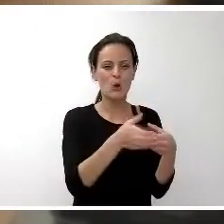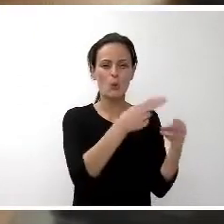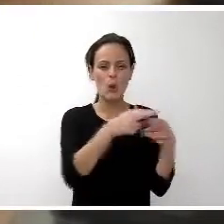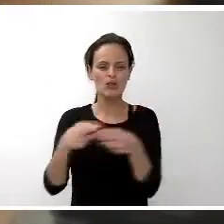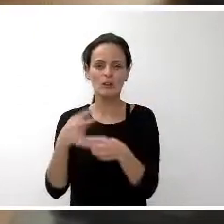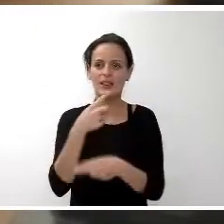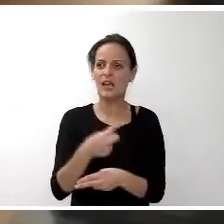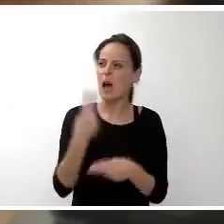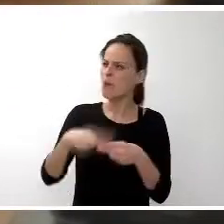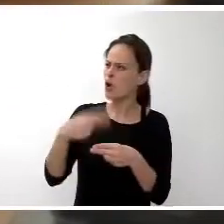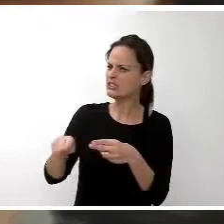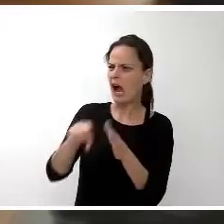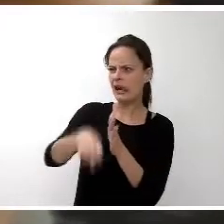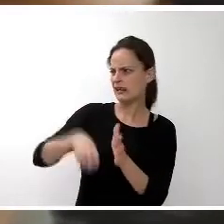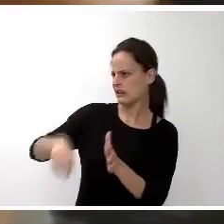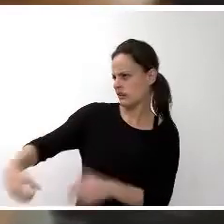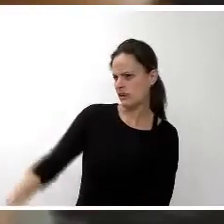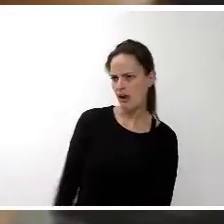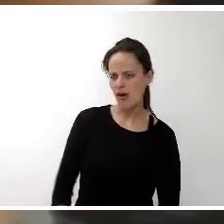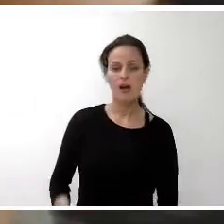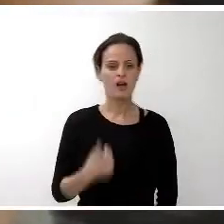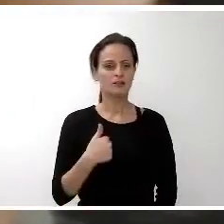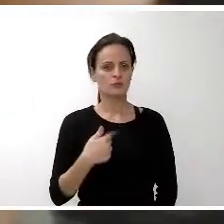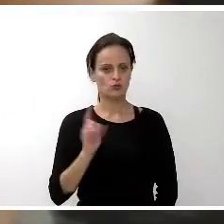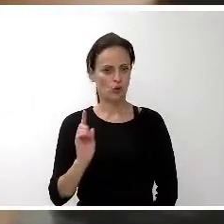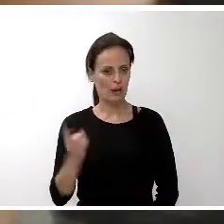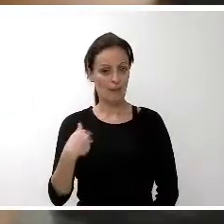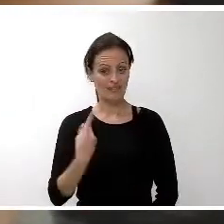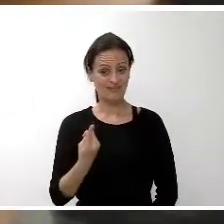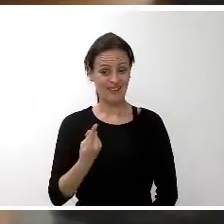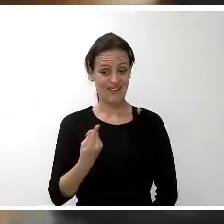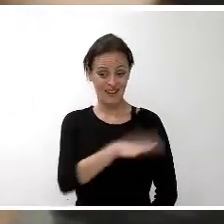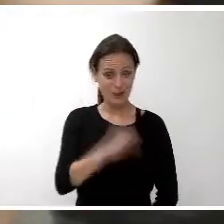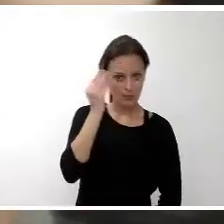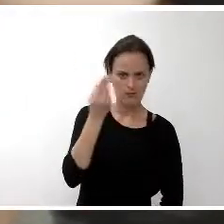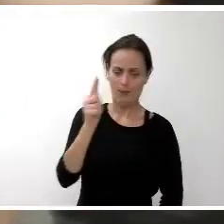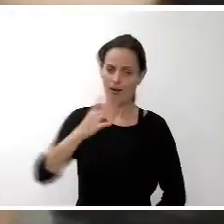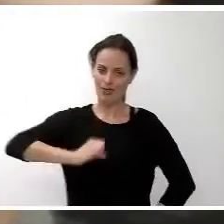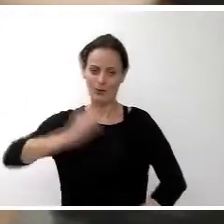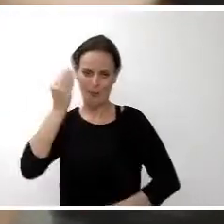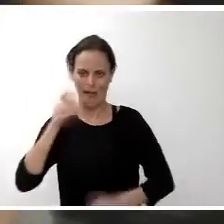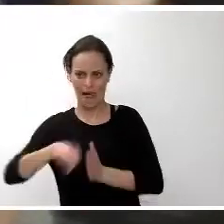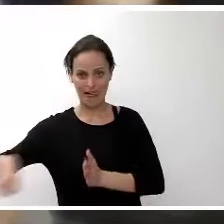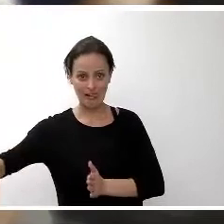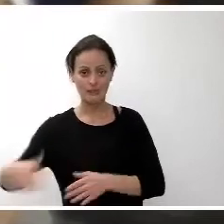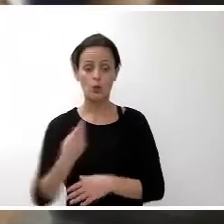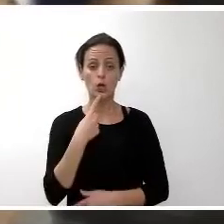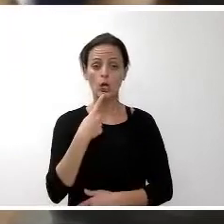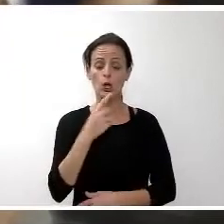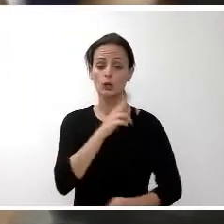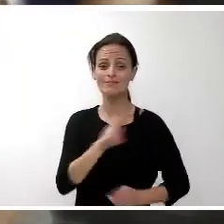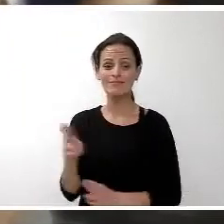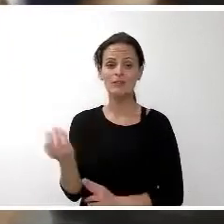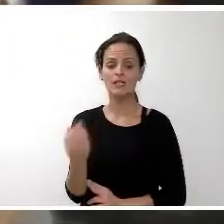política era un rollo. Yo creo que no solo a veces lo piensan los niños, sino también los adultos. Pero yo le contestaba que la política